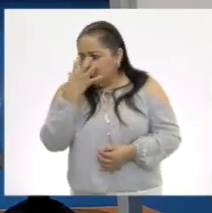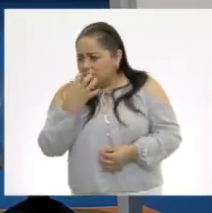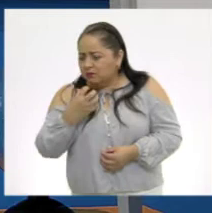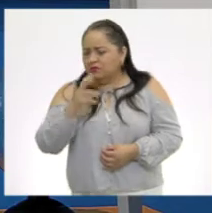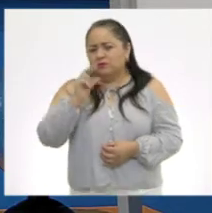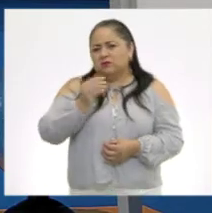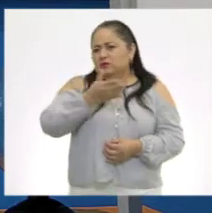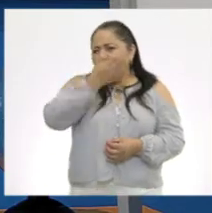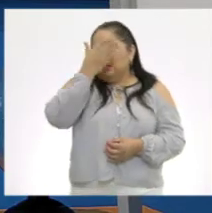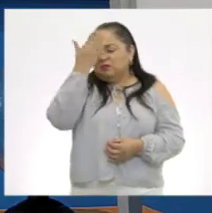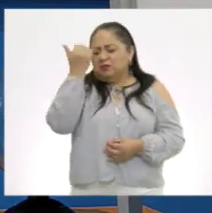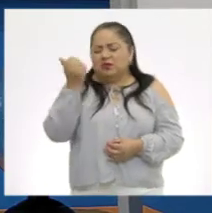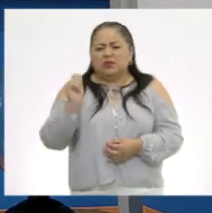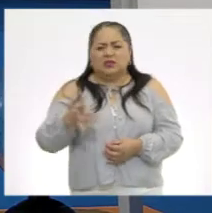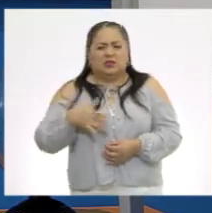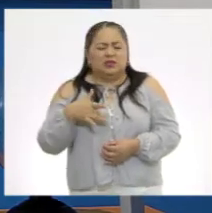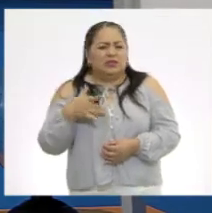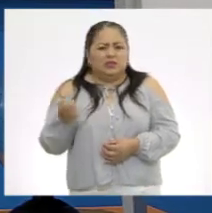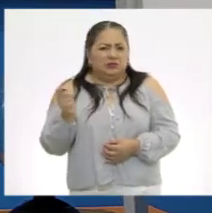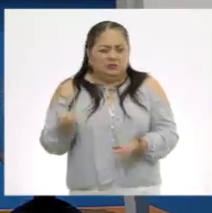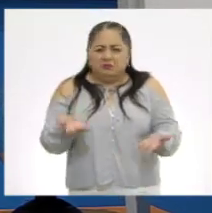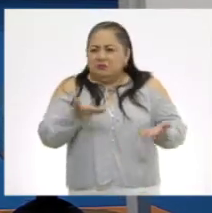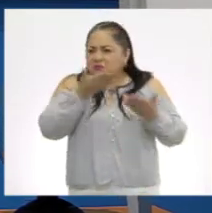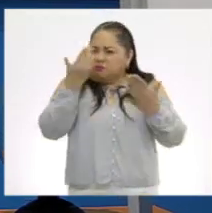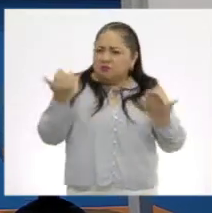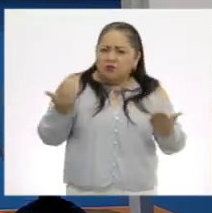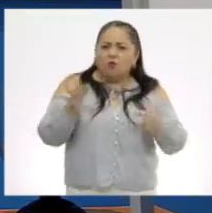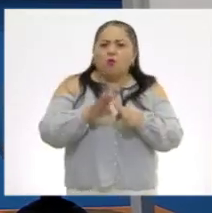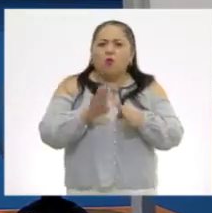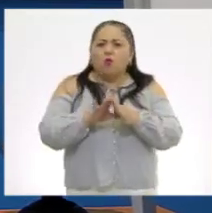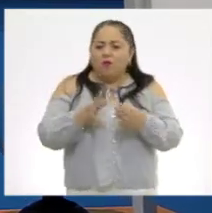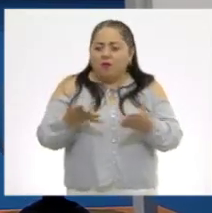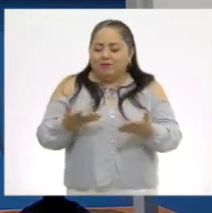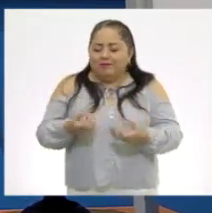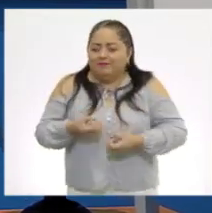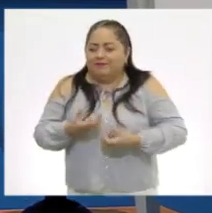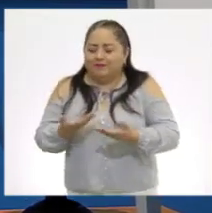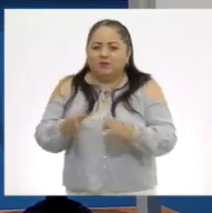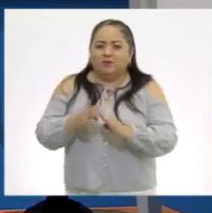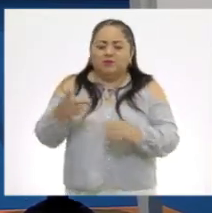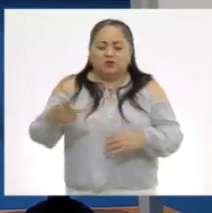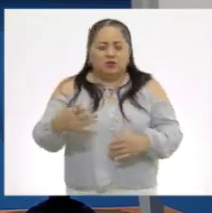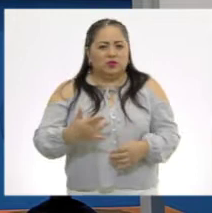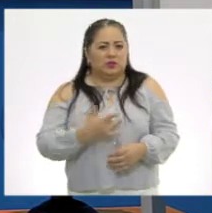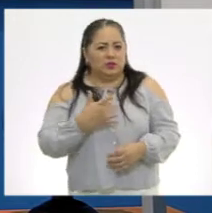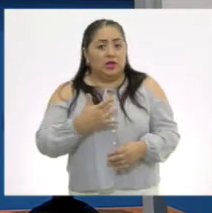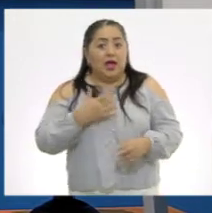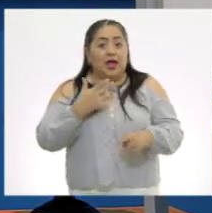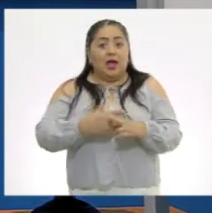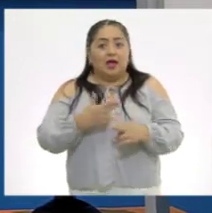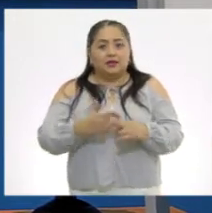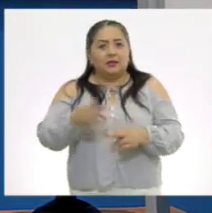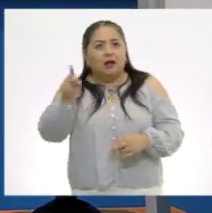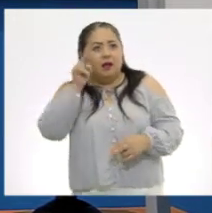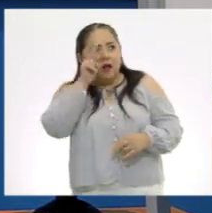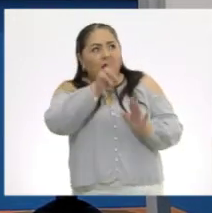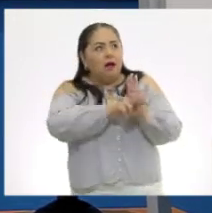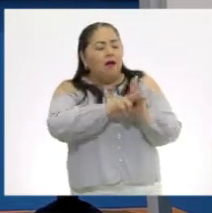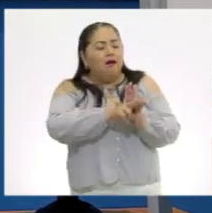sabías qué es lo que estabas sintiendo, bueno, no sabías cómo expresarnos lo que estabas sintiendo hasta que viste los videos.